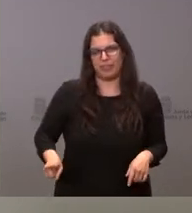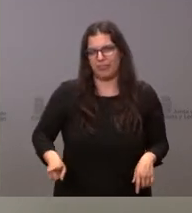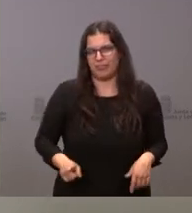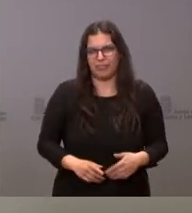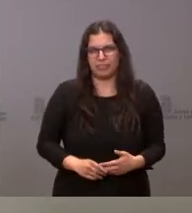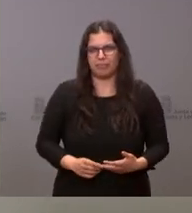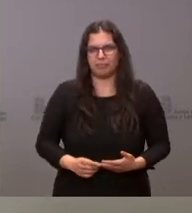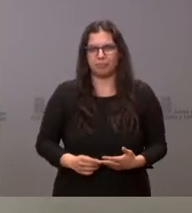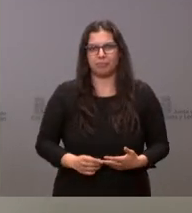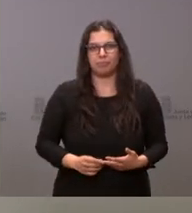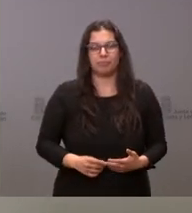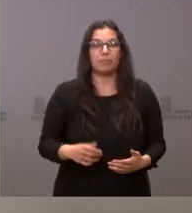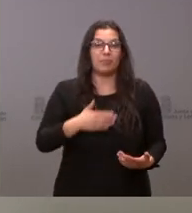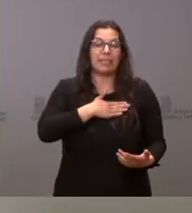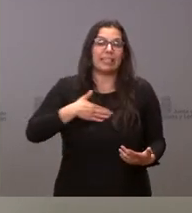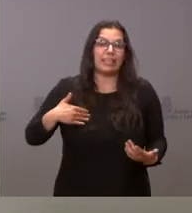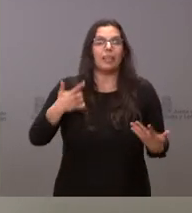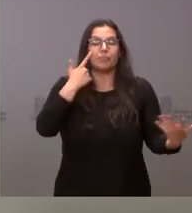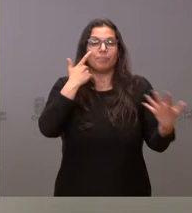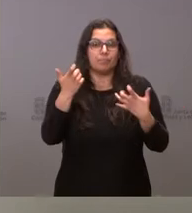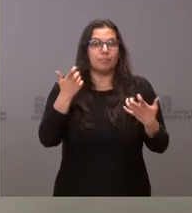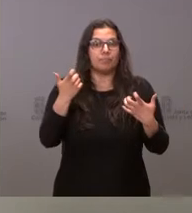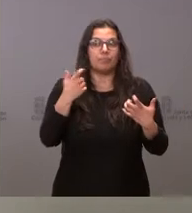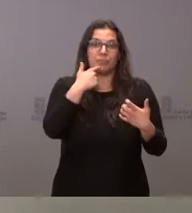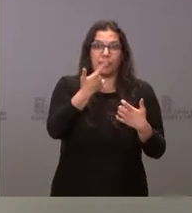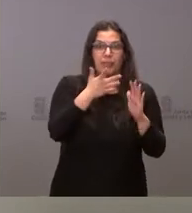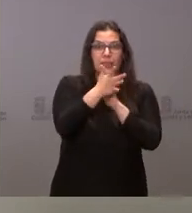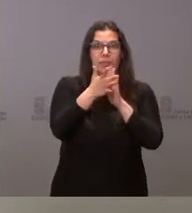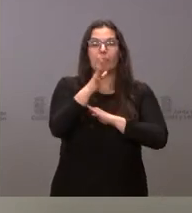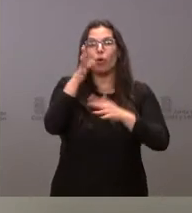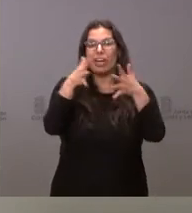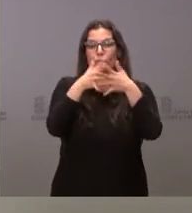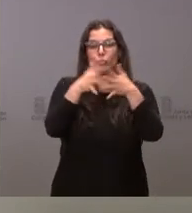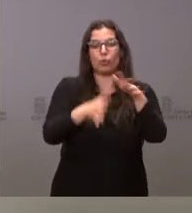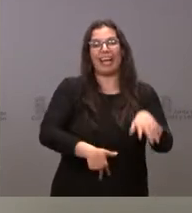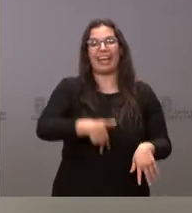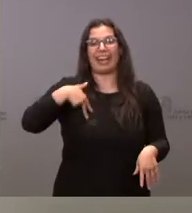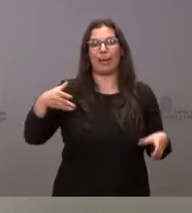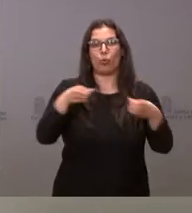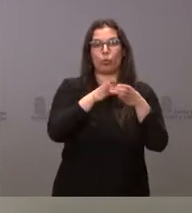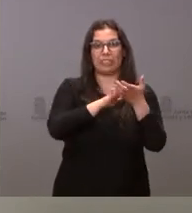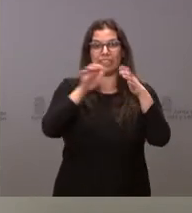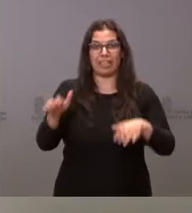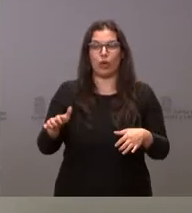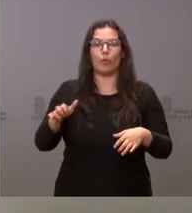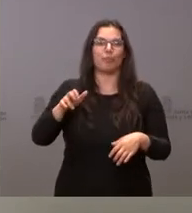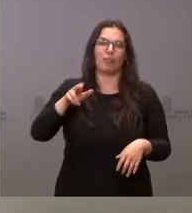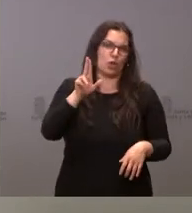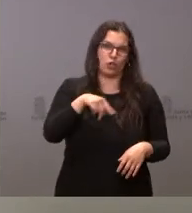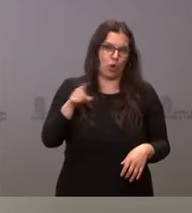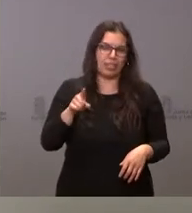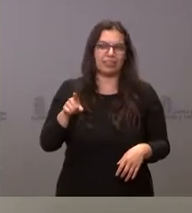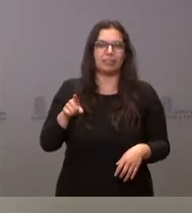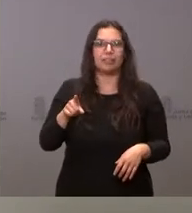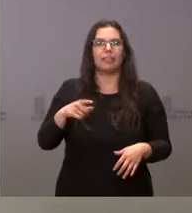nombramiento. Sí quería significarle, porque no es esta la estructura global de la Junta de Castilla y León, como ustedes comprenderán, sino la que